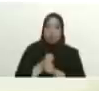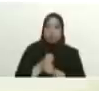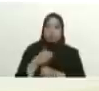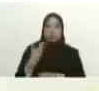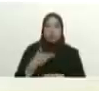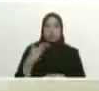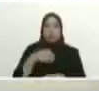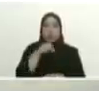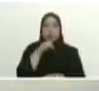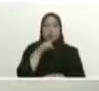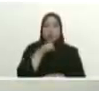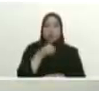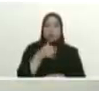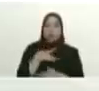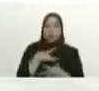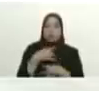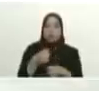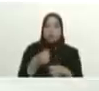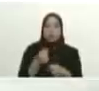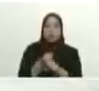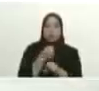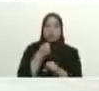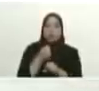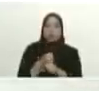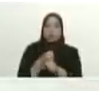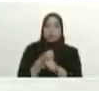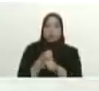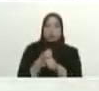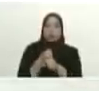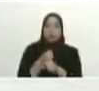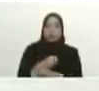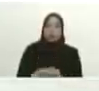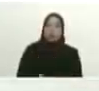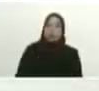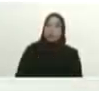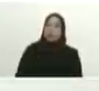importante esto porque no pueden ustedes